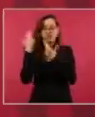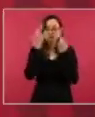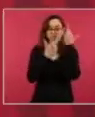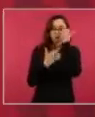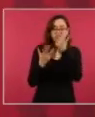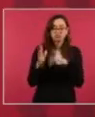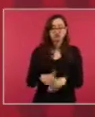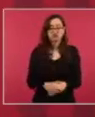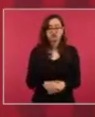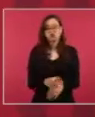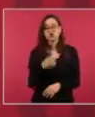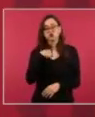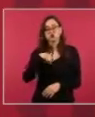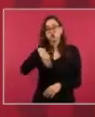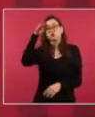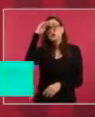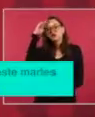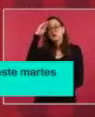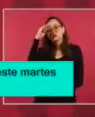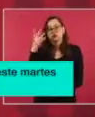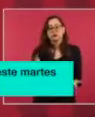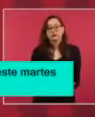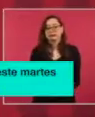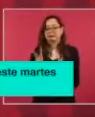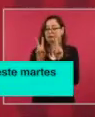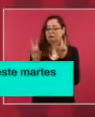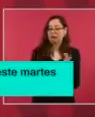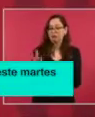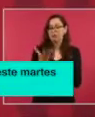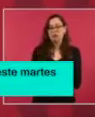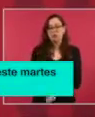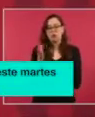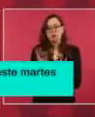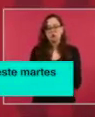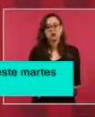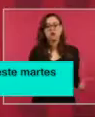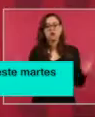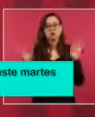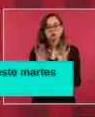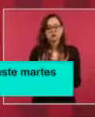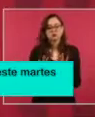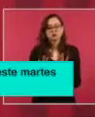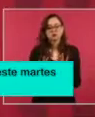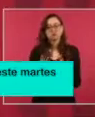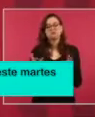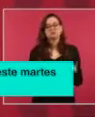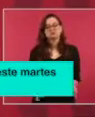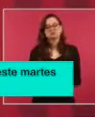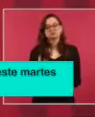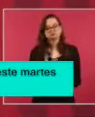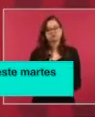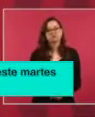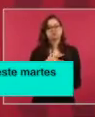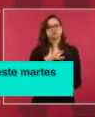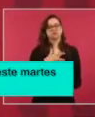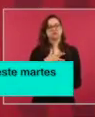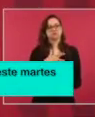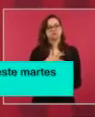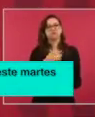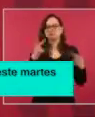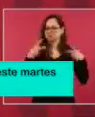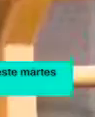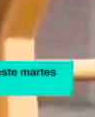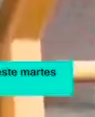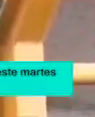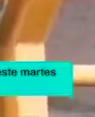El presidente Andrés Manuel López Obrador anunció que habrá una consulta popular sobre la Guardia Nacional y las Fuerzas Armadas en tareas